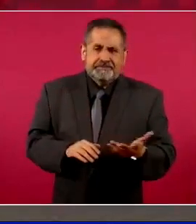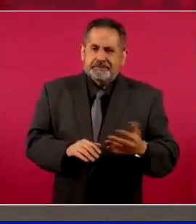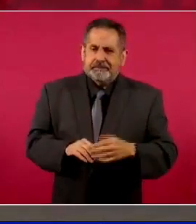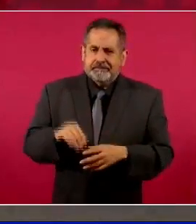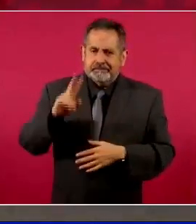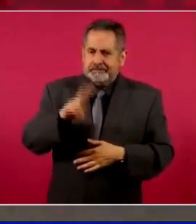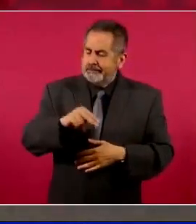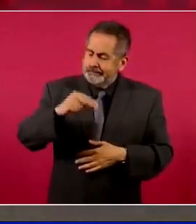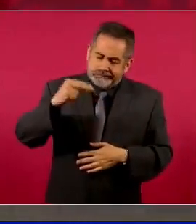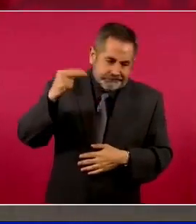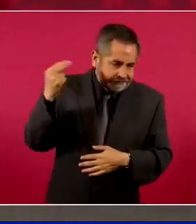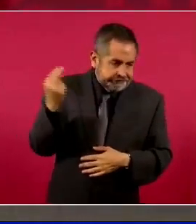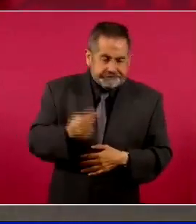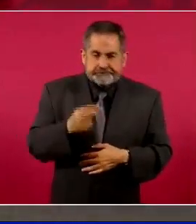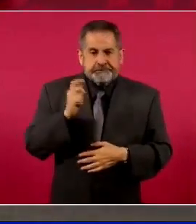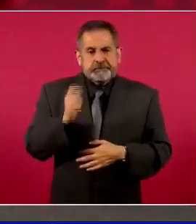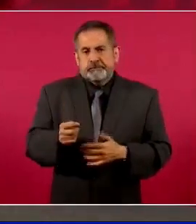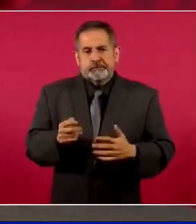indispensable